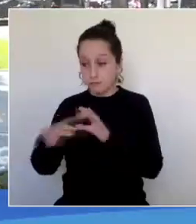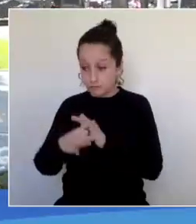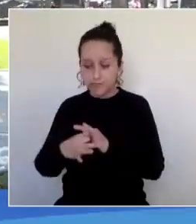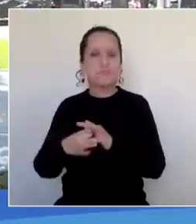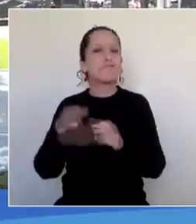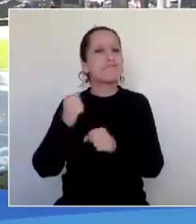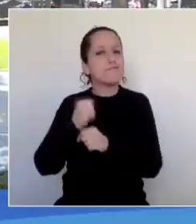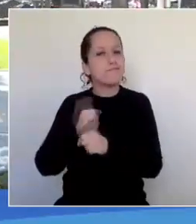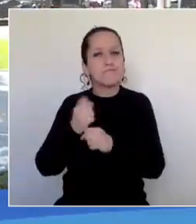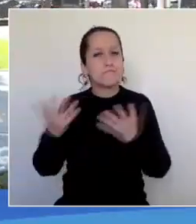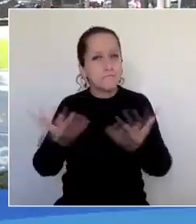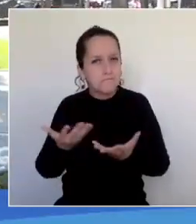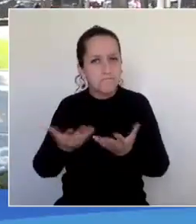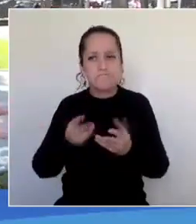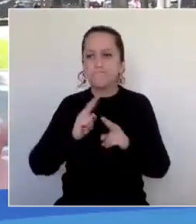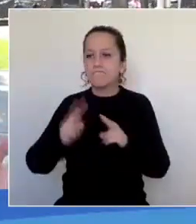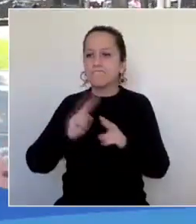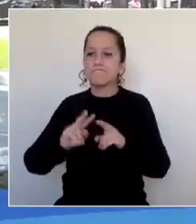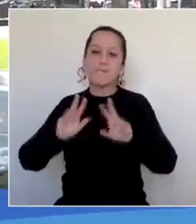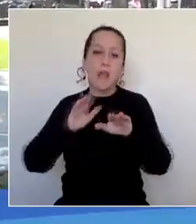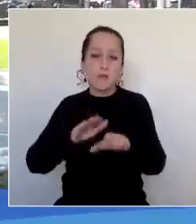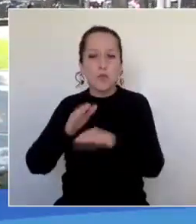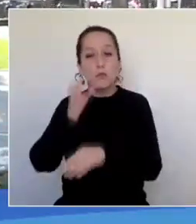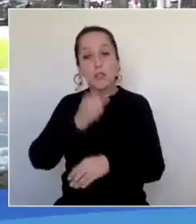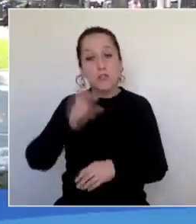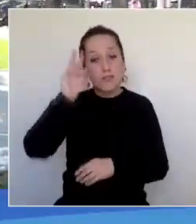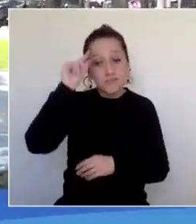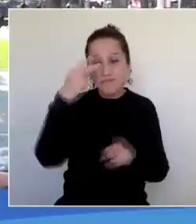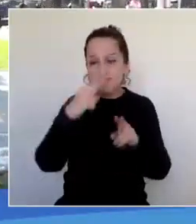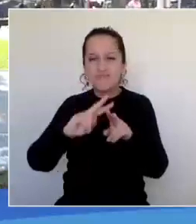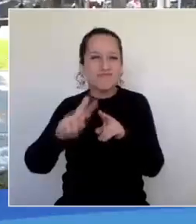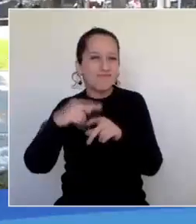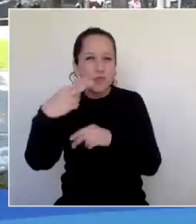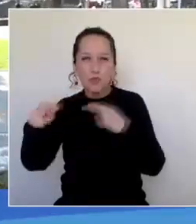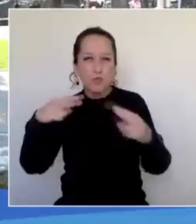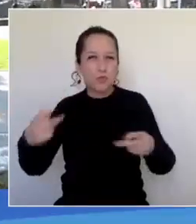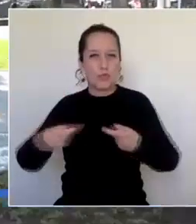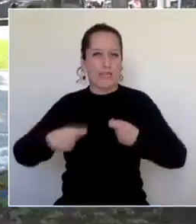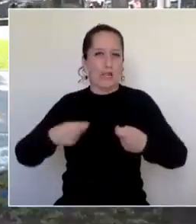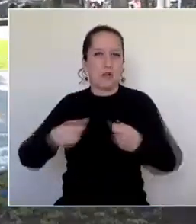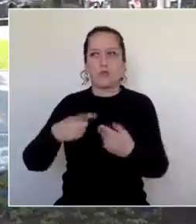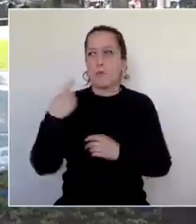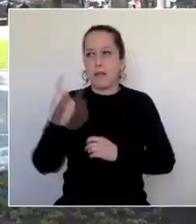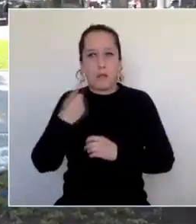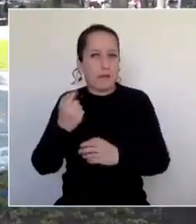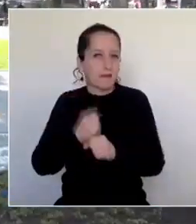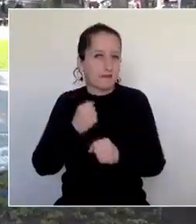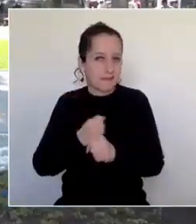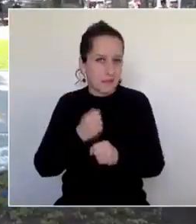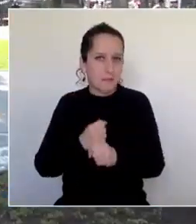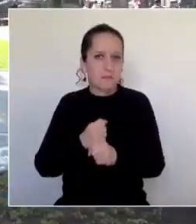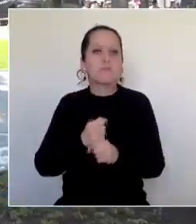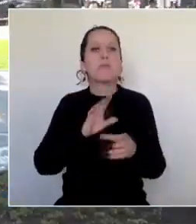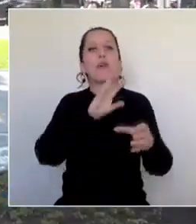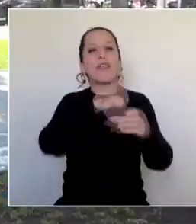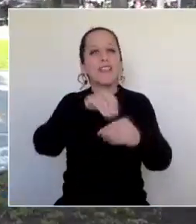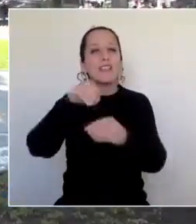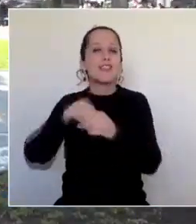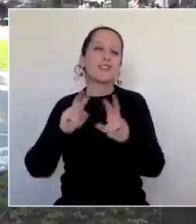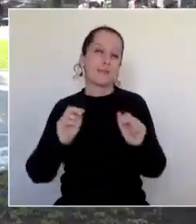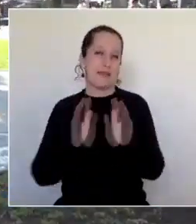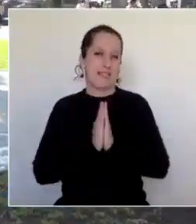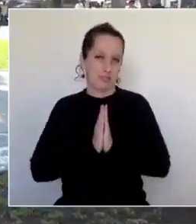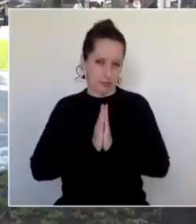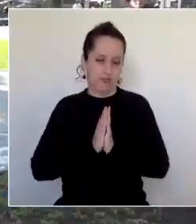conjunto para poder desarrollar iniciativas que apoyen los emprendimientos locales. Principalmente estos se abocan a las distintas entidades religiosas de la